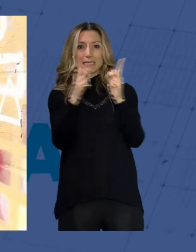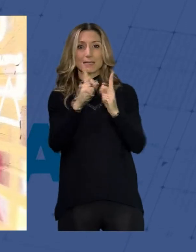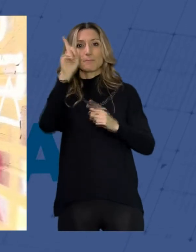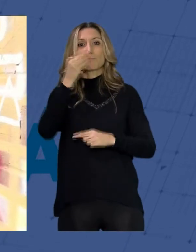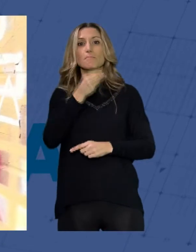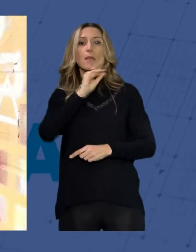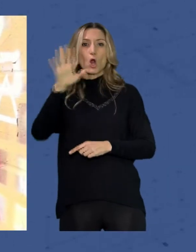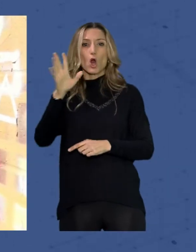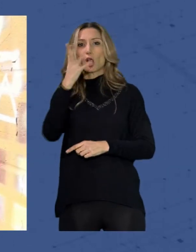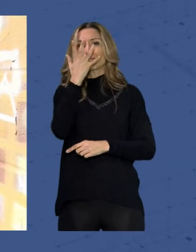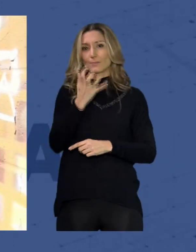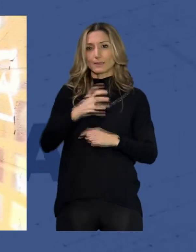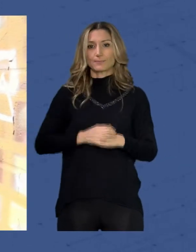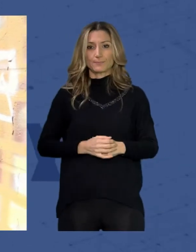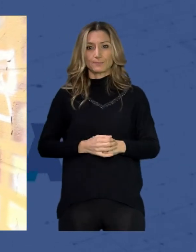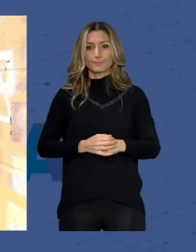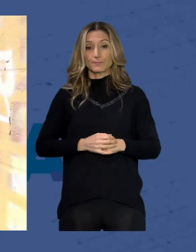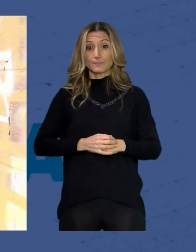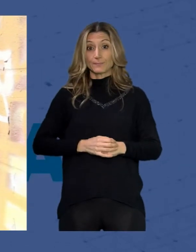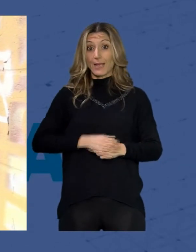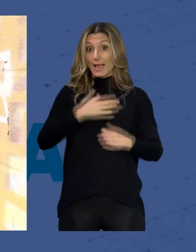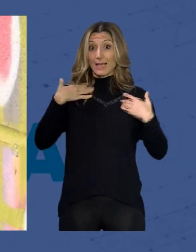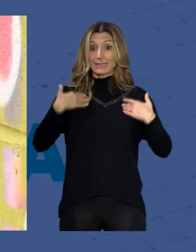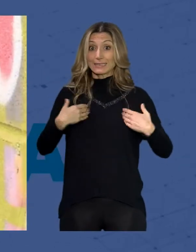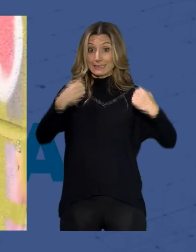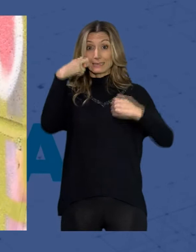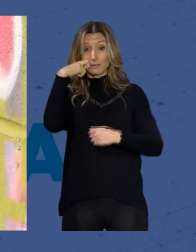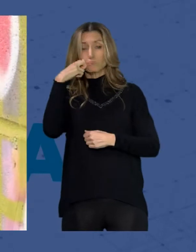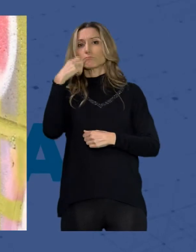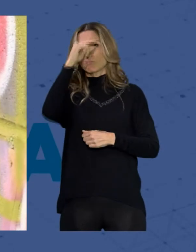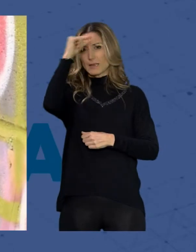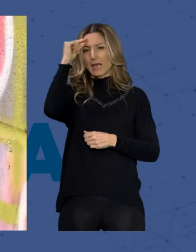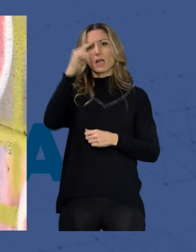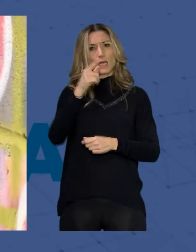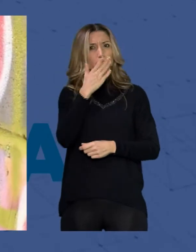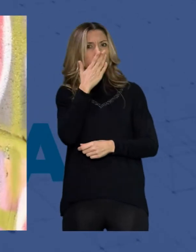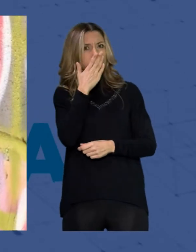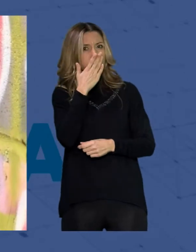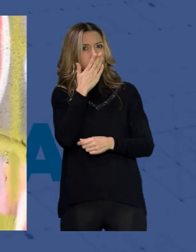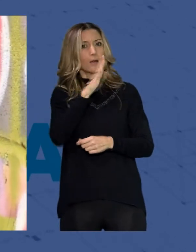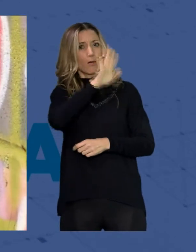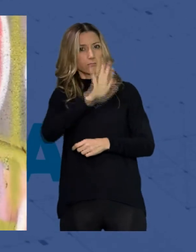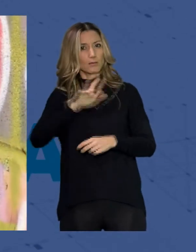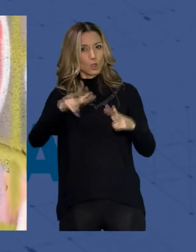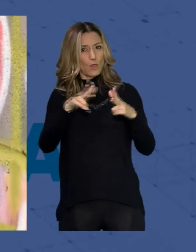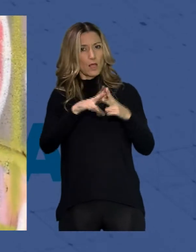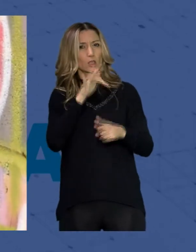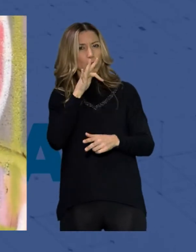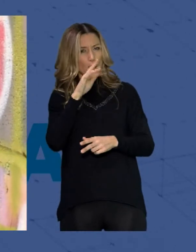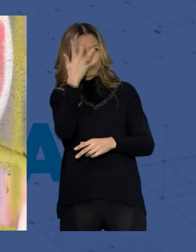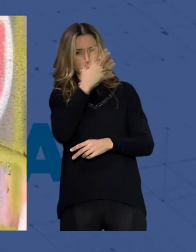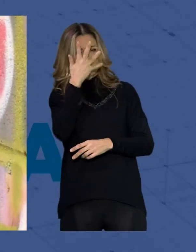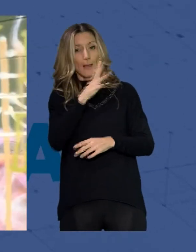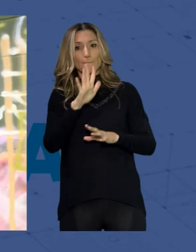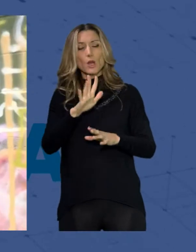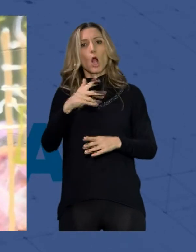La salud mental sigue siendo un tema tabú en nuestra sociedad aunque cada día se rompen barreras para proteger a quienes sufren alguna enfermedad de